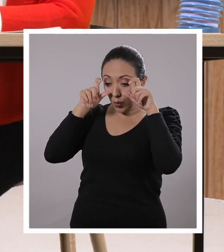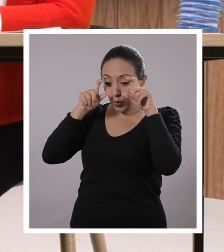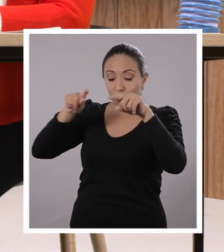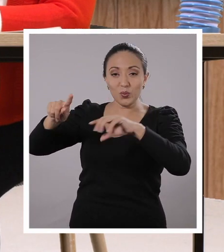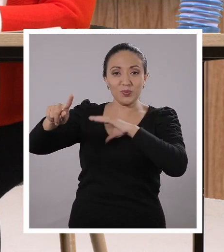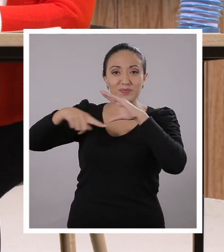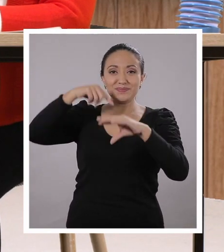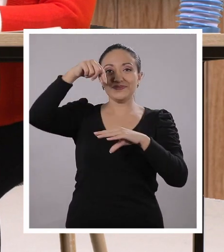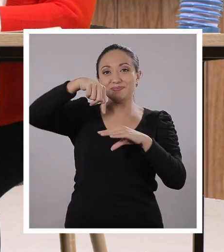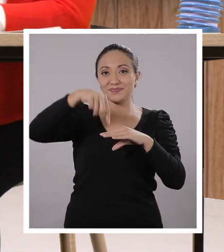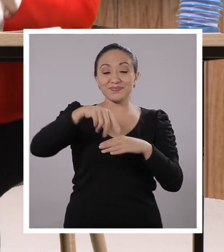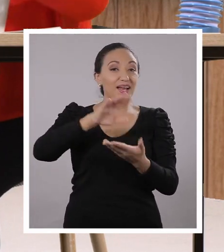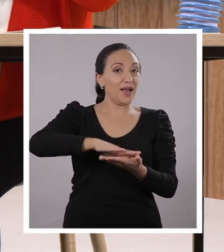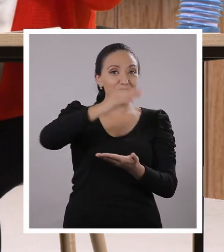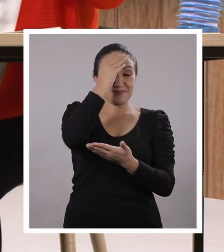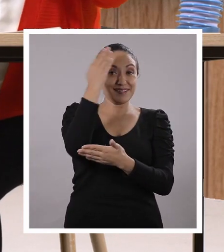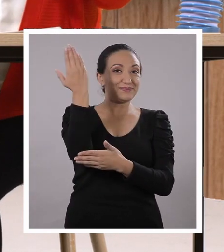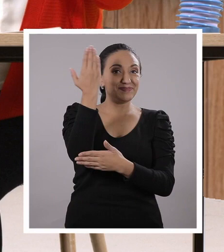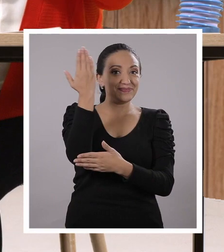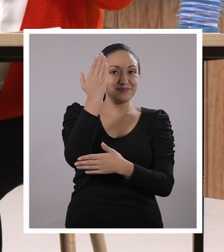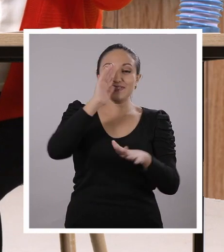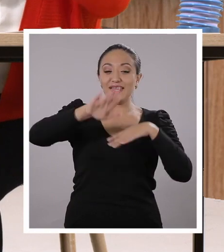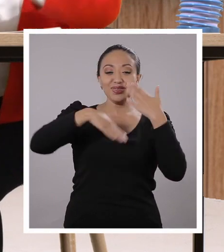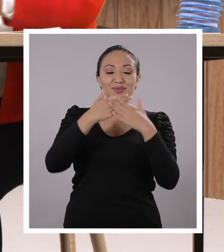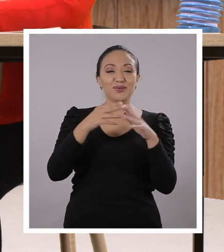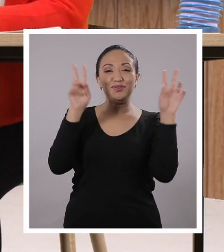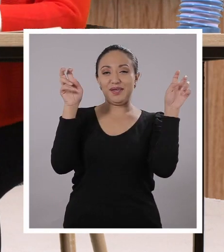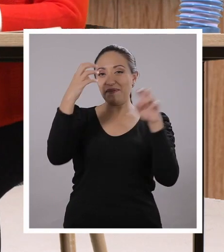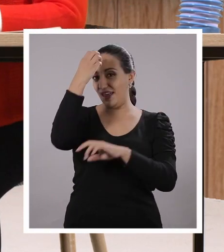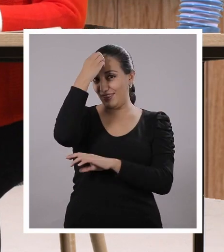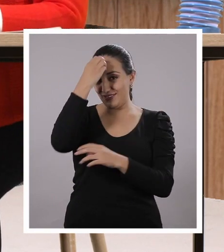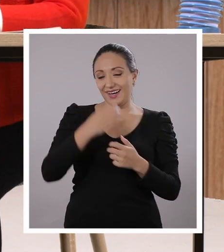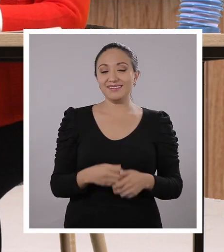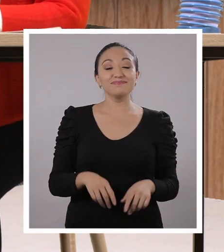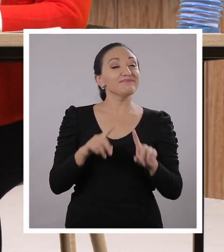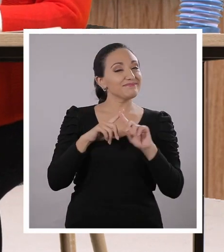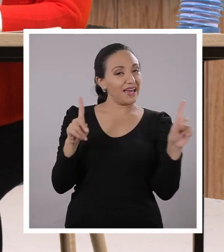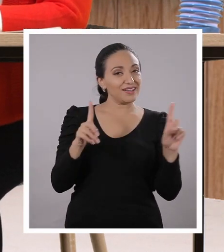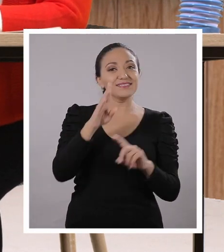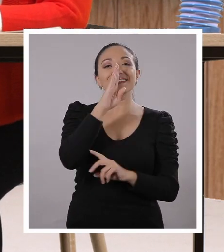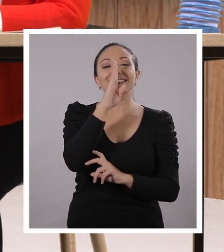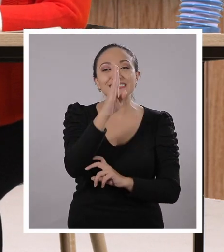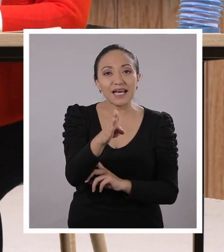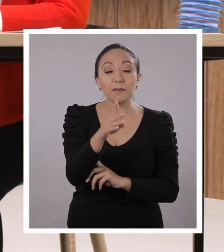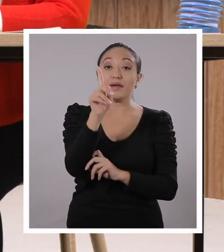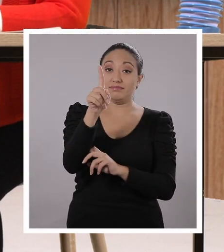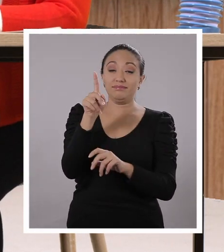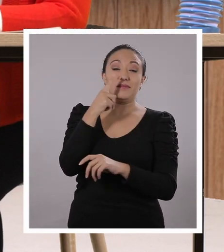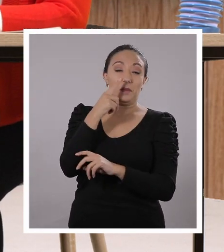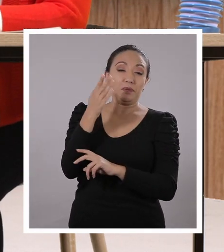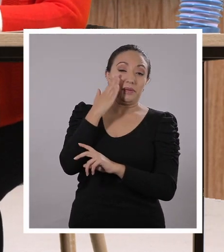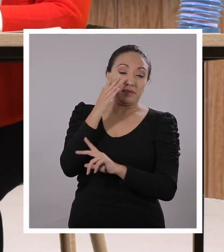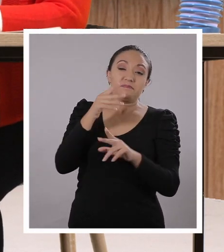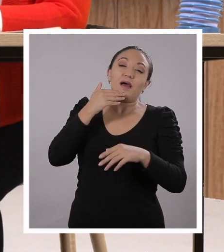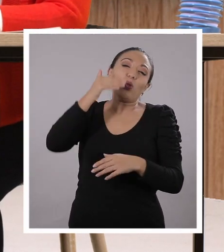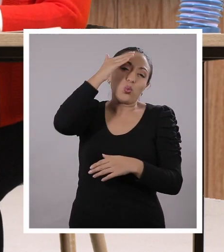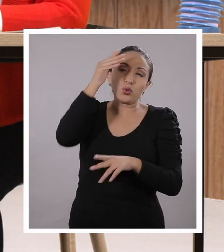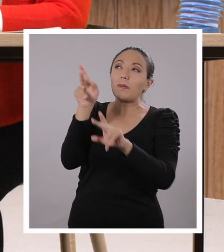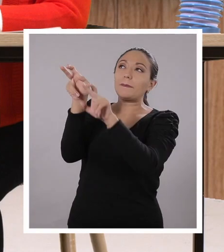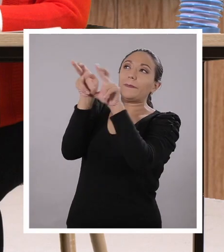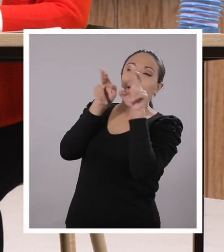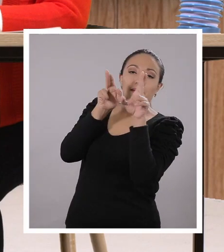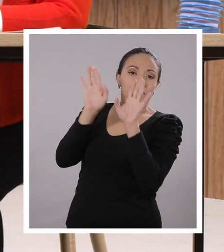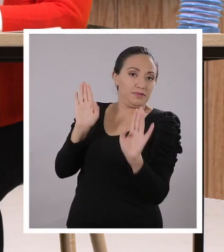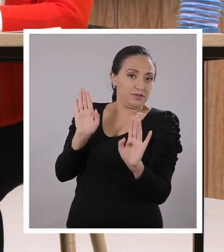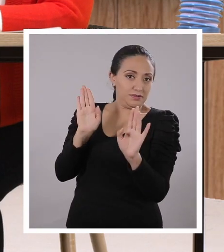envíenlos al hashtag AprenderlaTele en todas las redes de EDUCA, siempre y cuando tenga una autorización de una persona